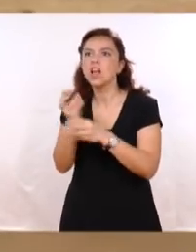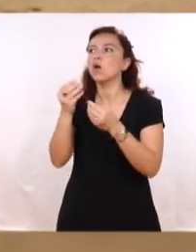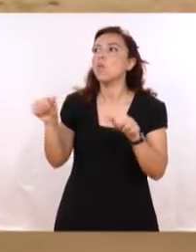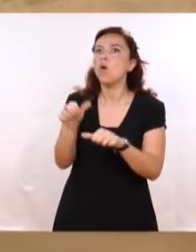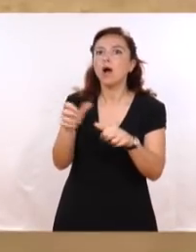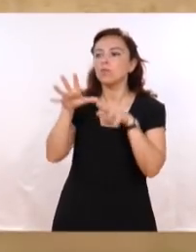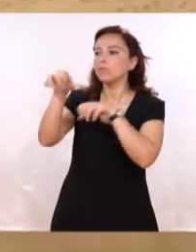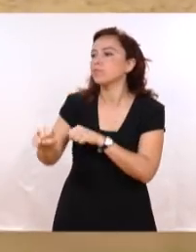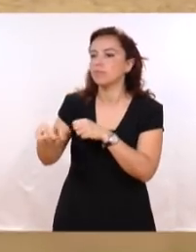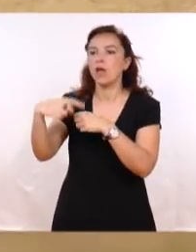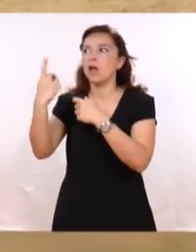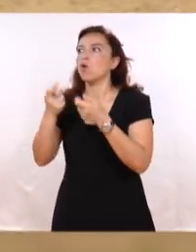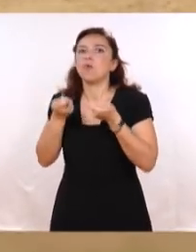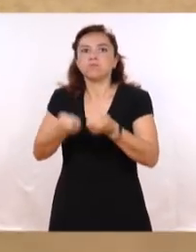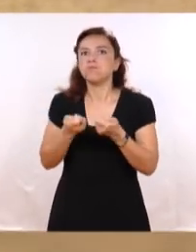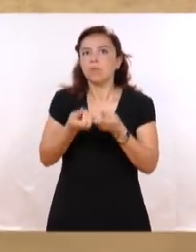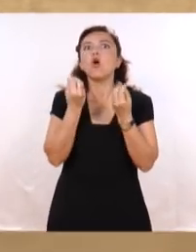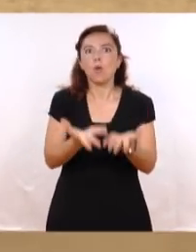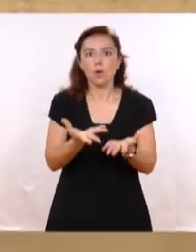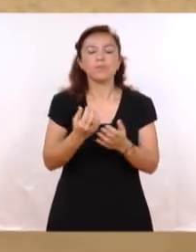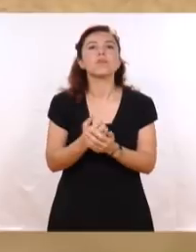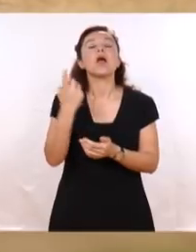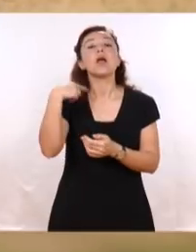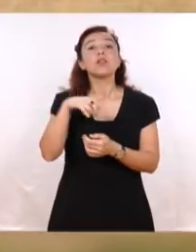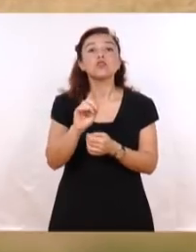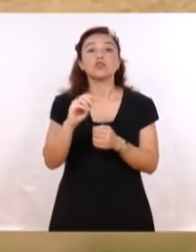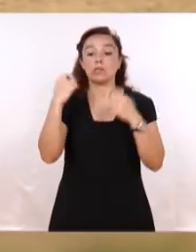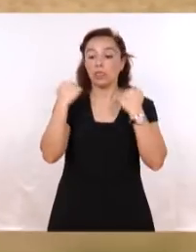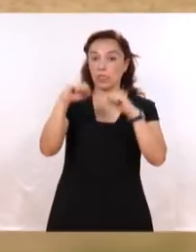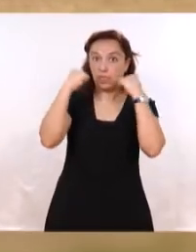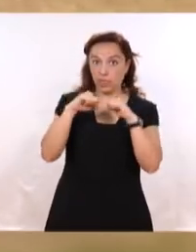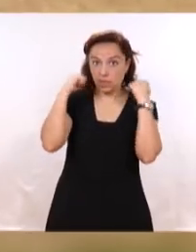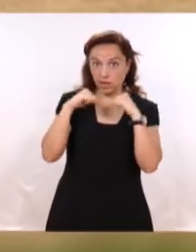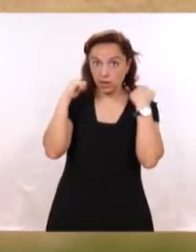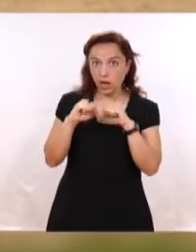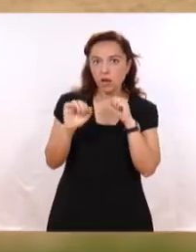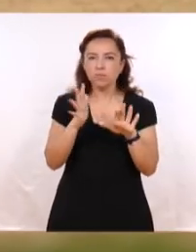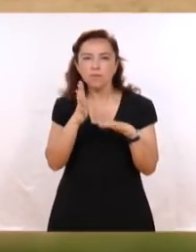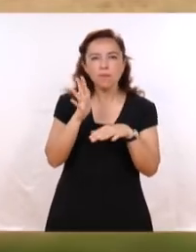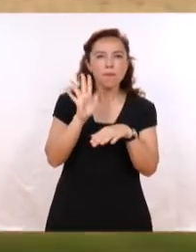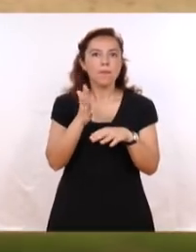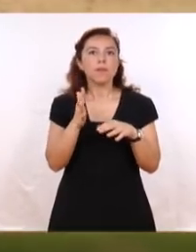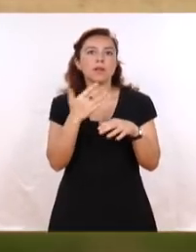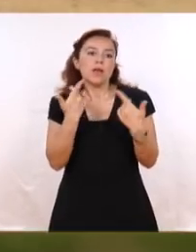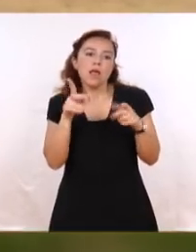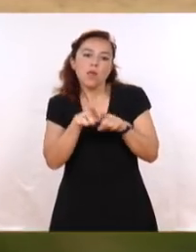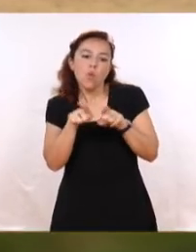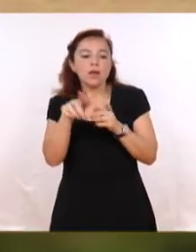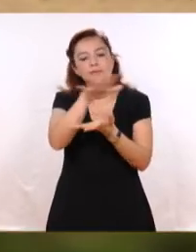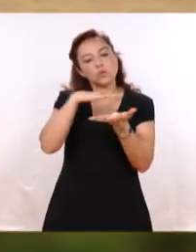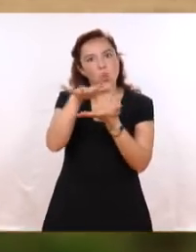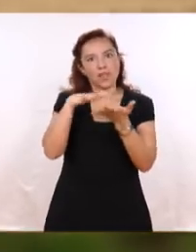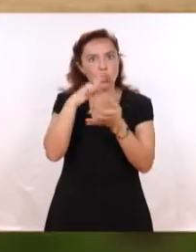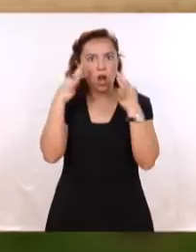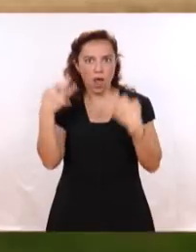caballo, al igual que el jinete, recibe su entrenamiento Y en realidad lo que tratamos de hacer es lo más parecido a la realidad posible Para